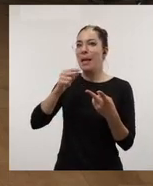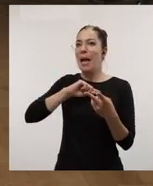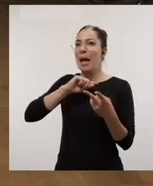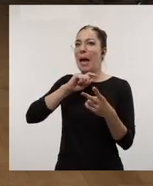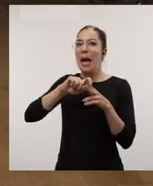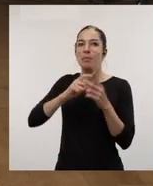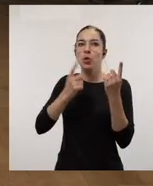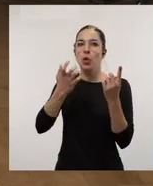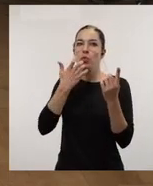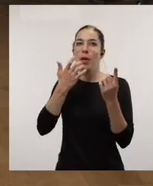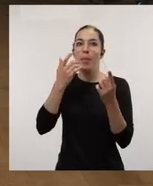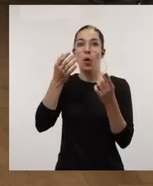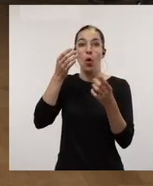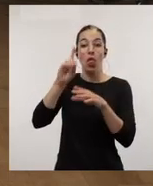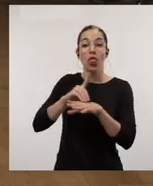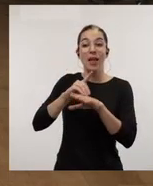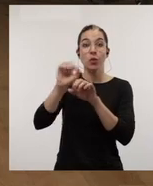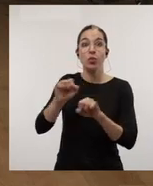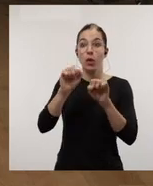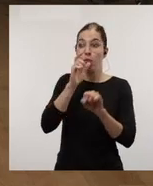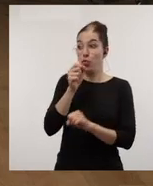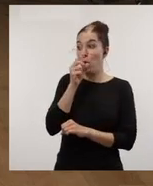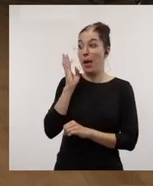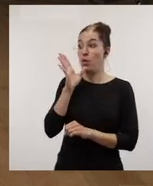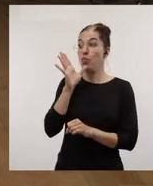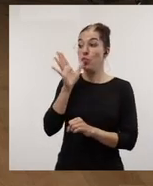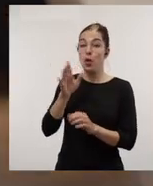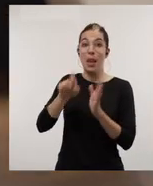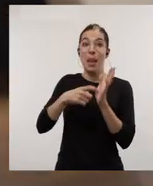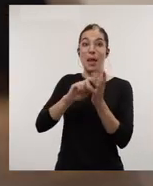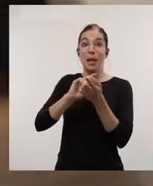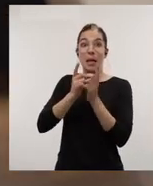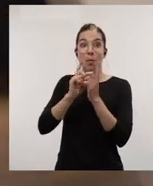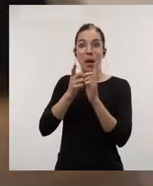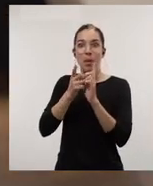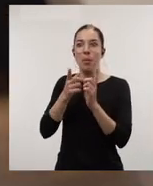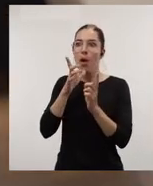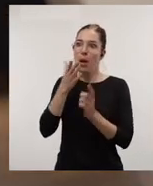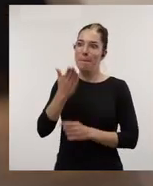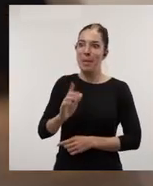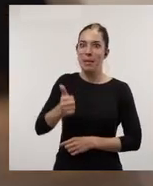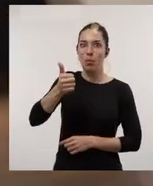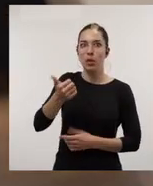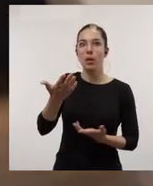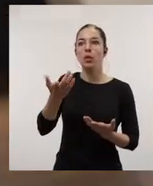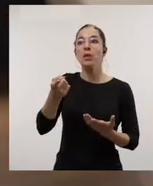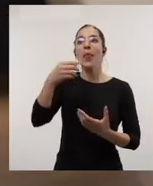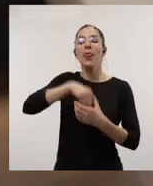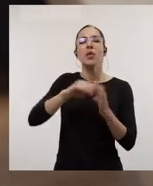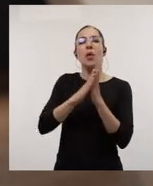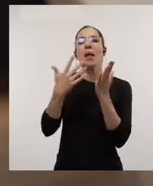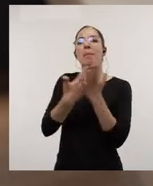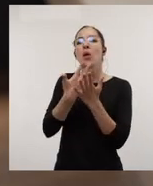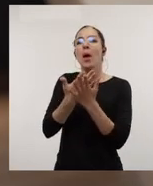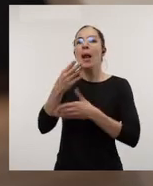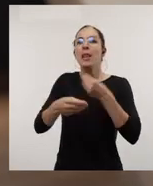como por ejemplo algunos aspectos de protección de datos que en los últimos años por los cambios legislativos se han incorporado, han cobrado fuerza. ¿Cómo los abordáis